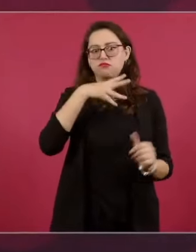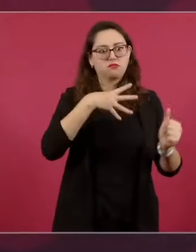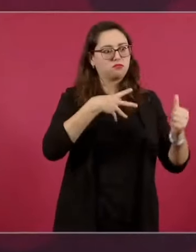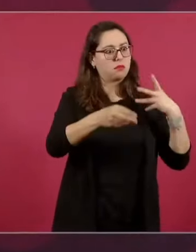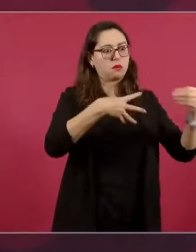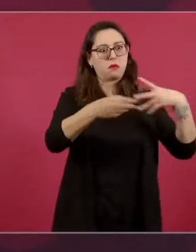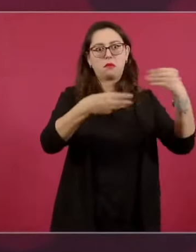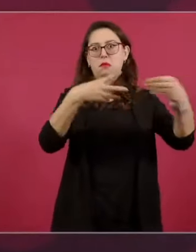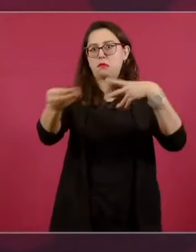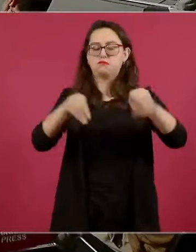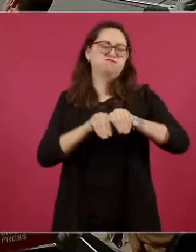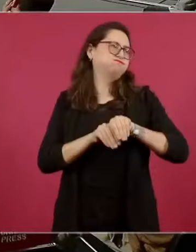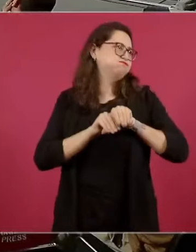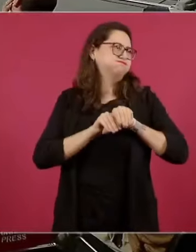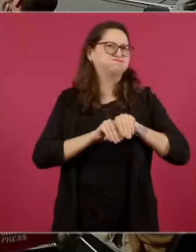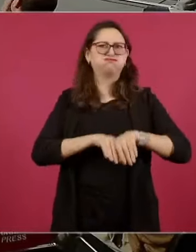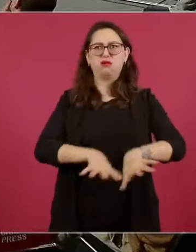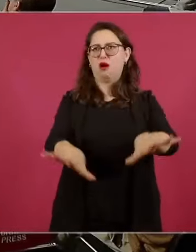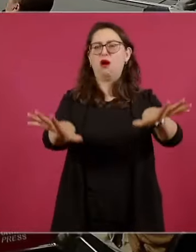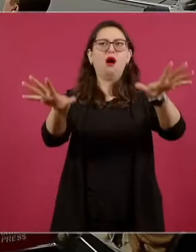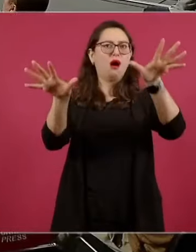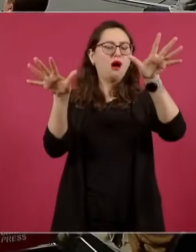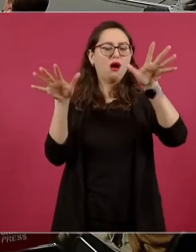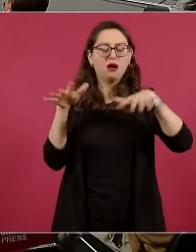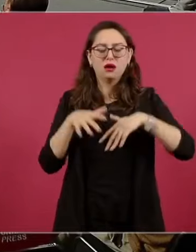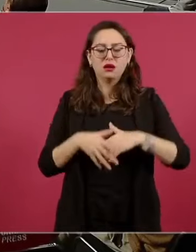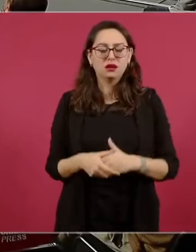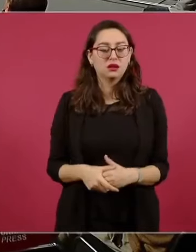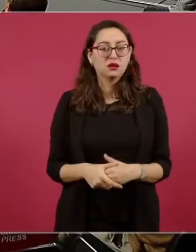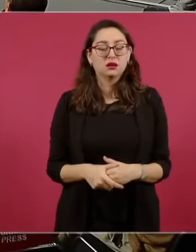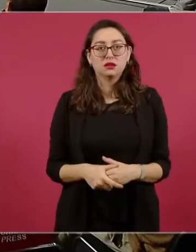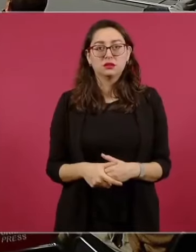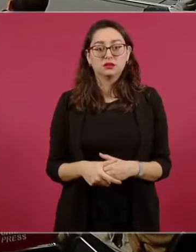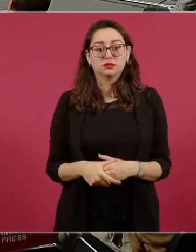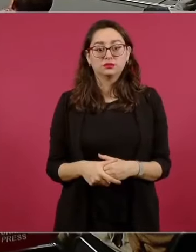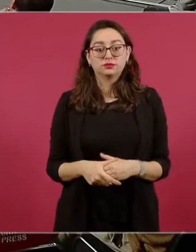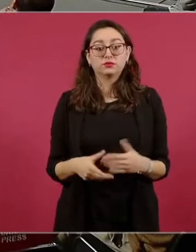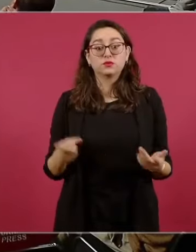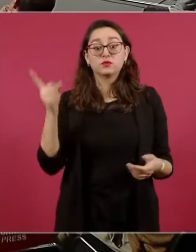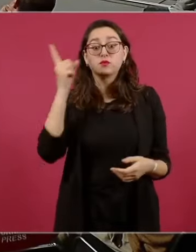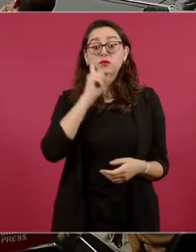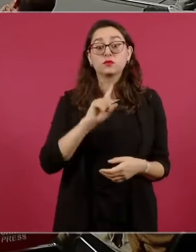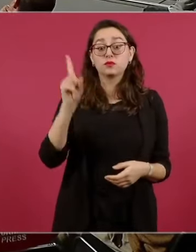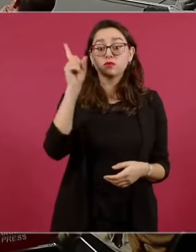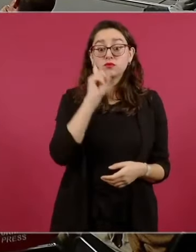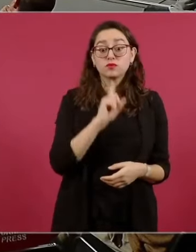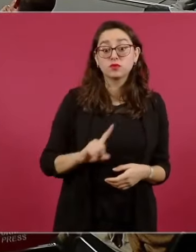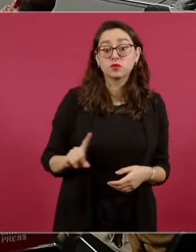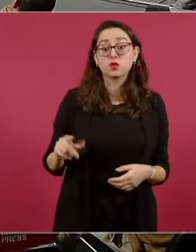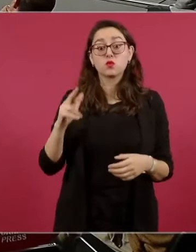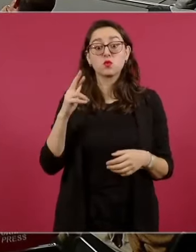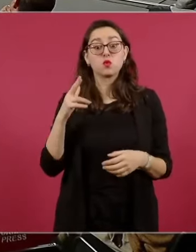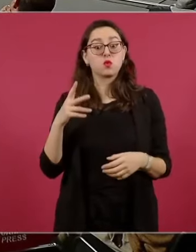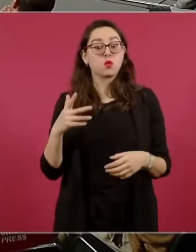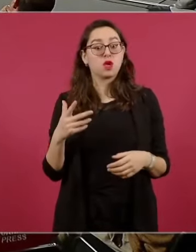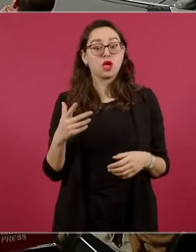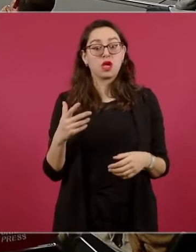Hasta una autoridad, una delegada, sí,